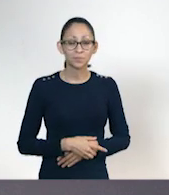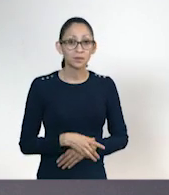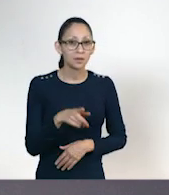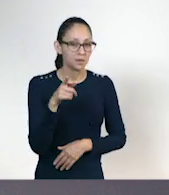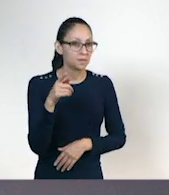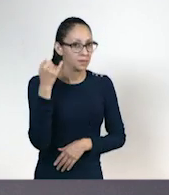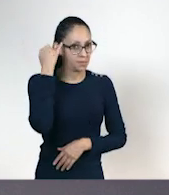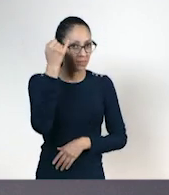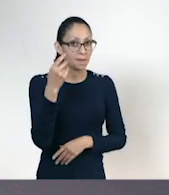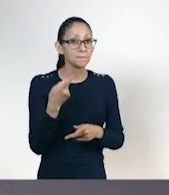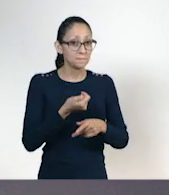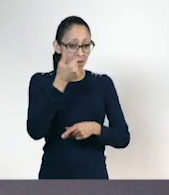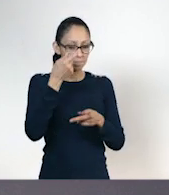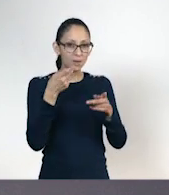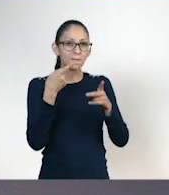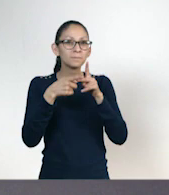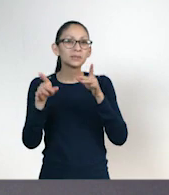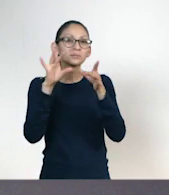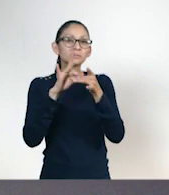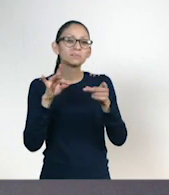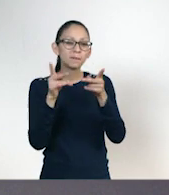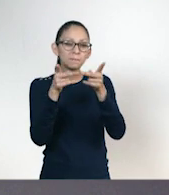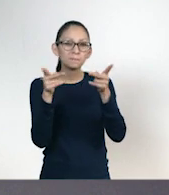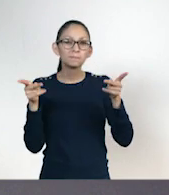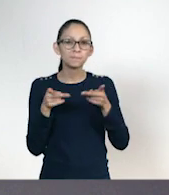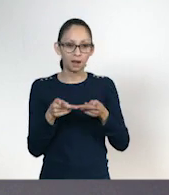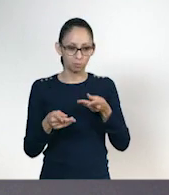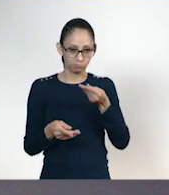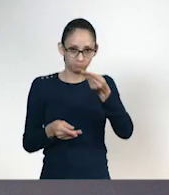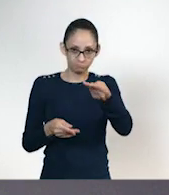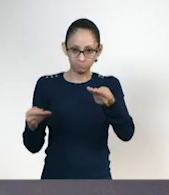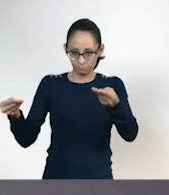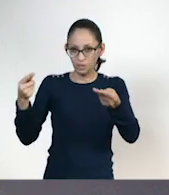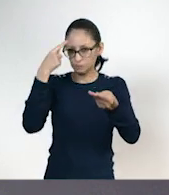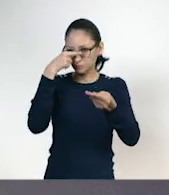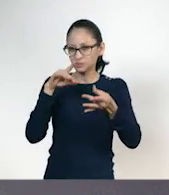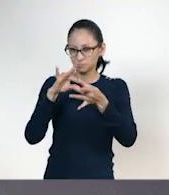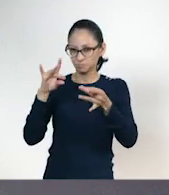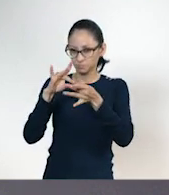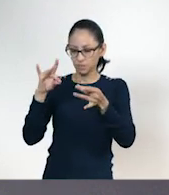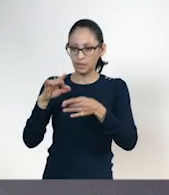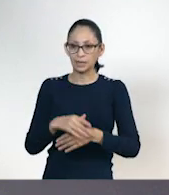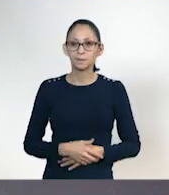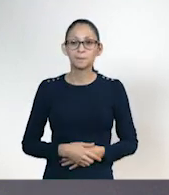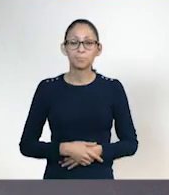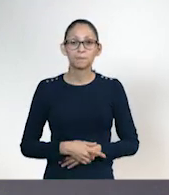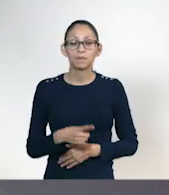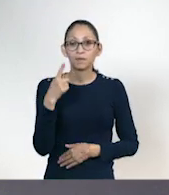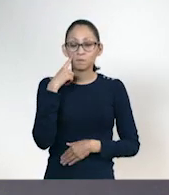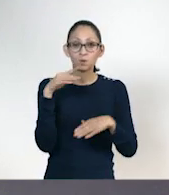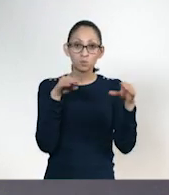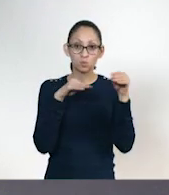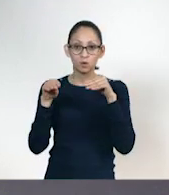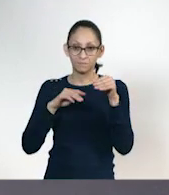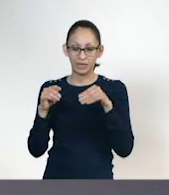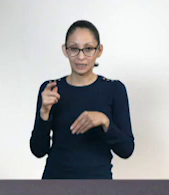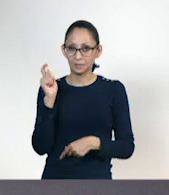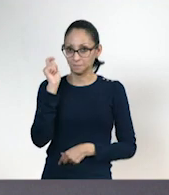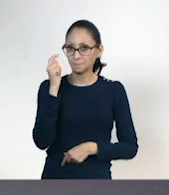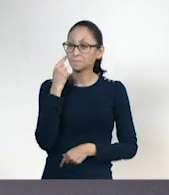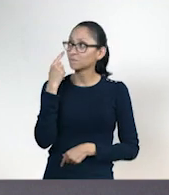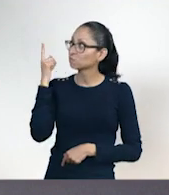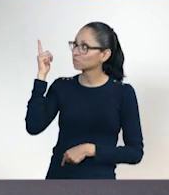comenzamos con los platos? Me parece maravilloso, profe. Aquí tienes un plato y una pelota. Vamos a realizar movimientos, fíjate bien. Vamos a